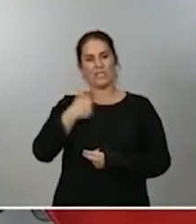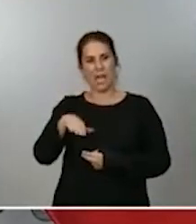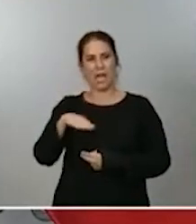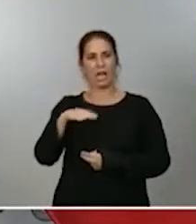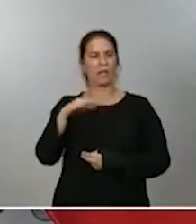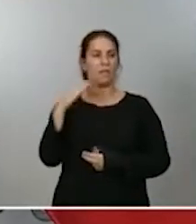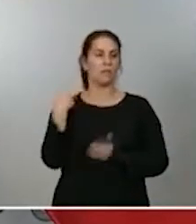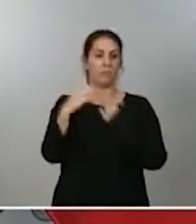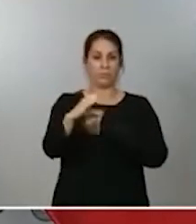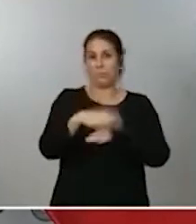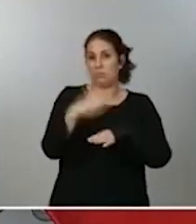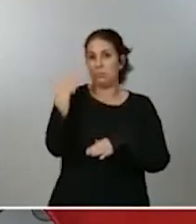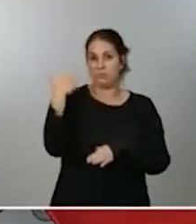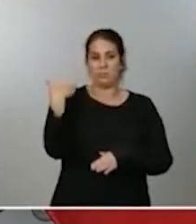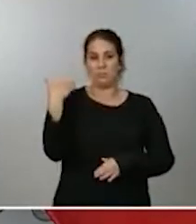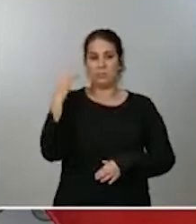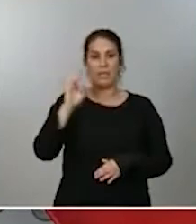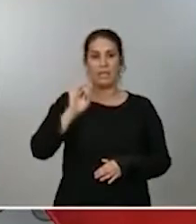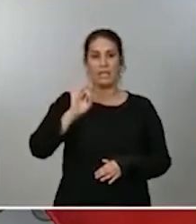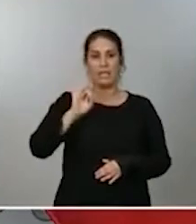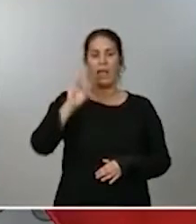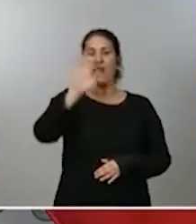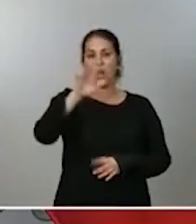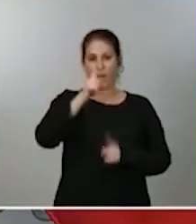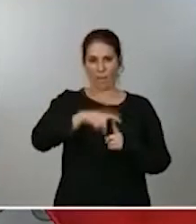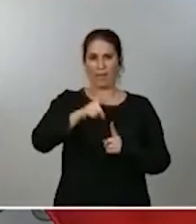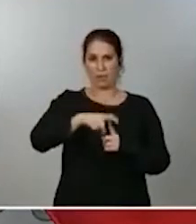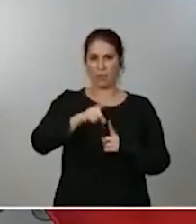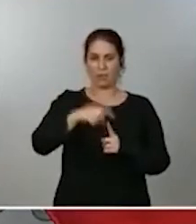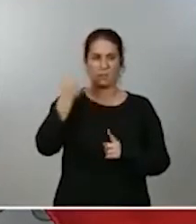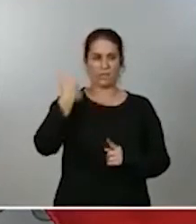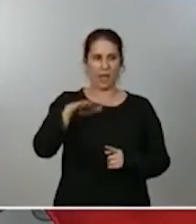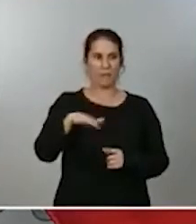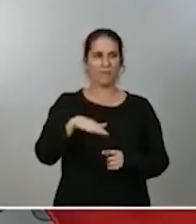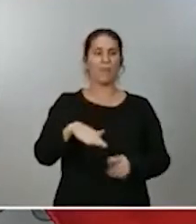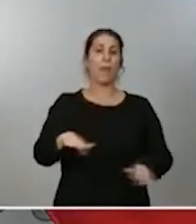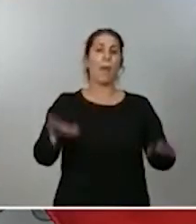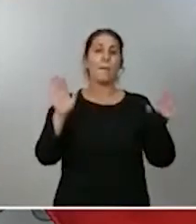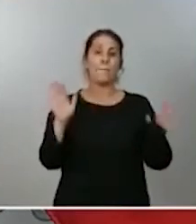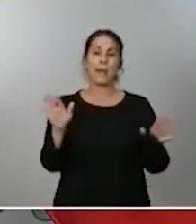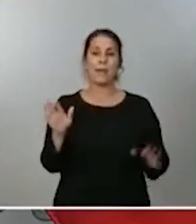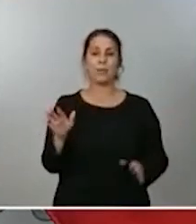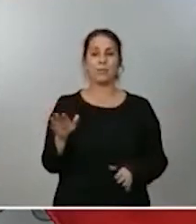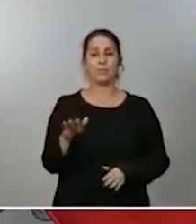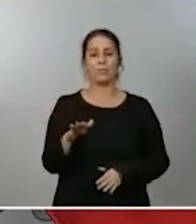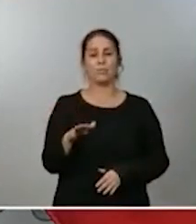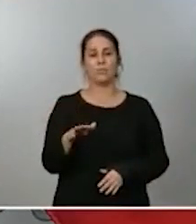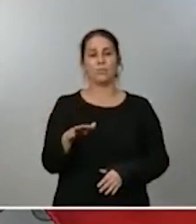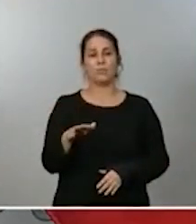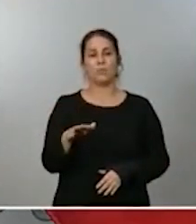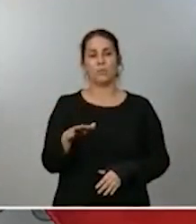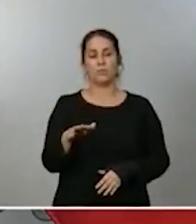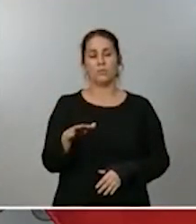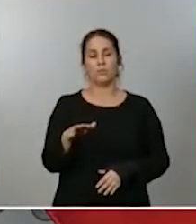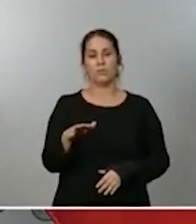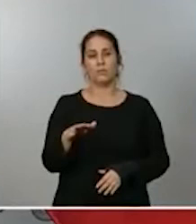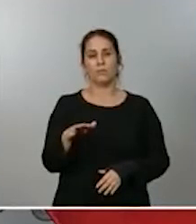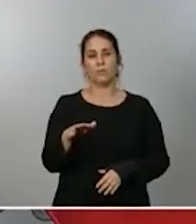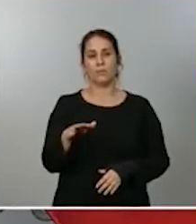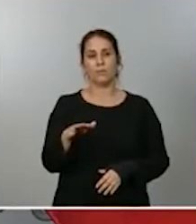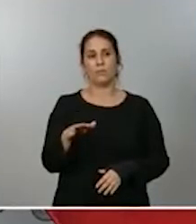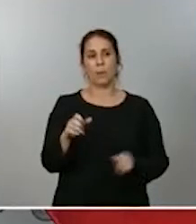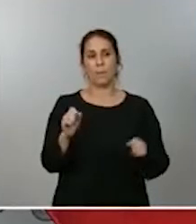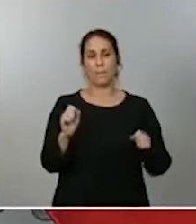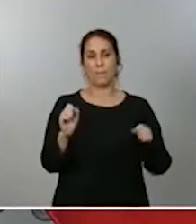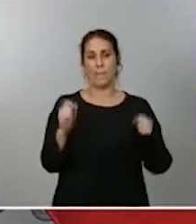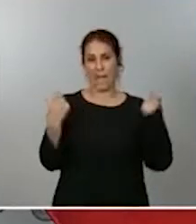5 de mayo, pero que, al encontrarse próxima la duración del mismo, la vigencia de